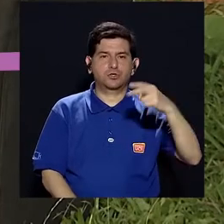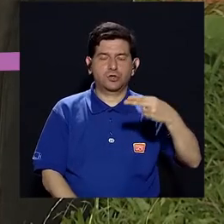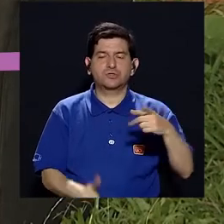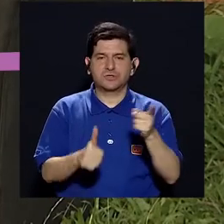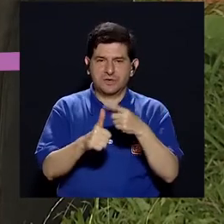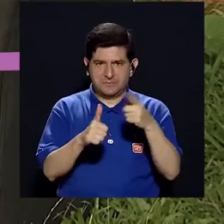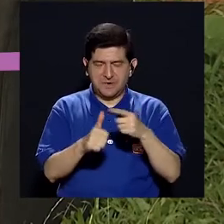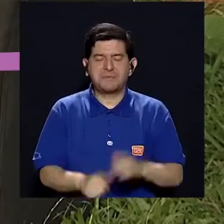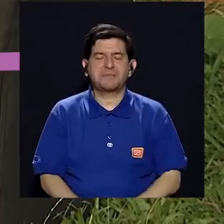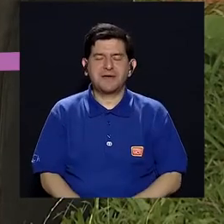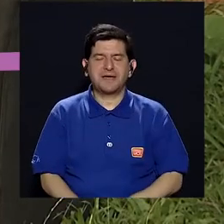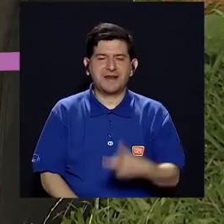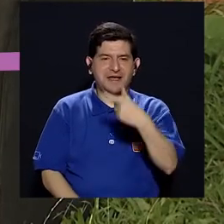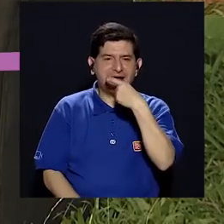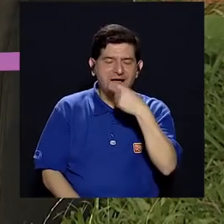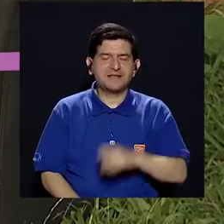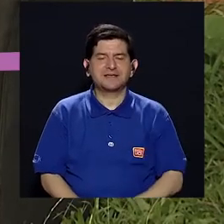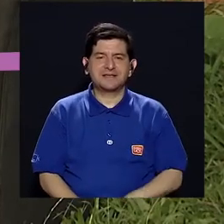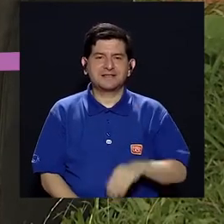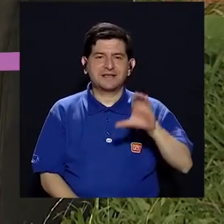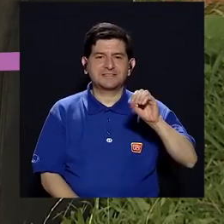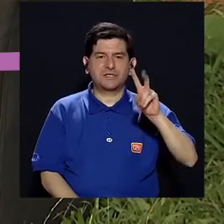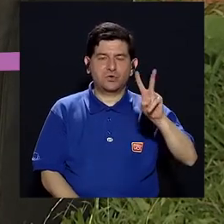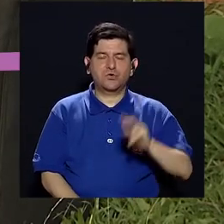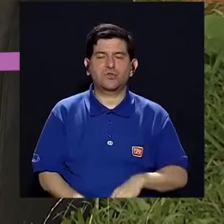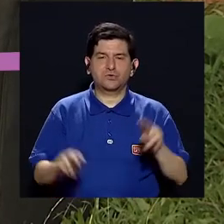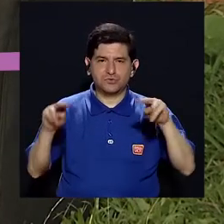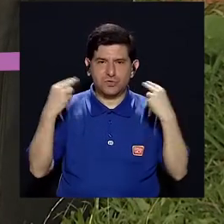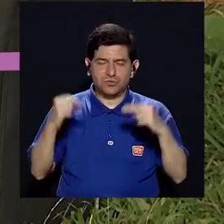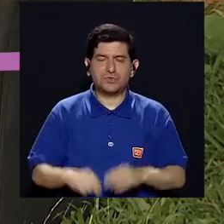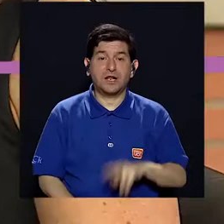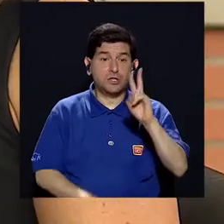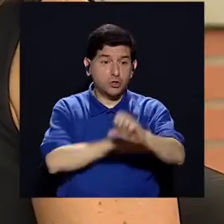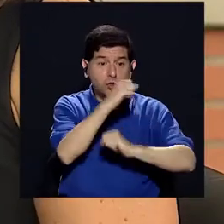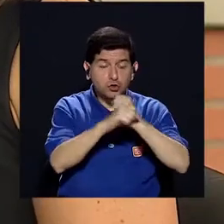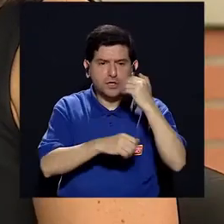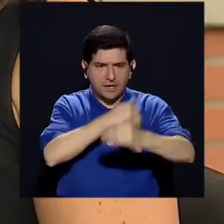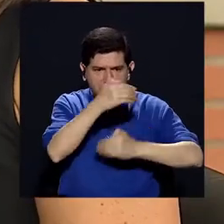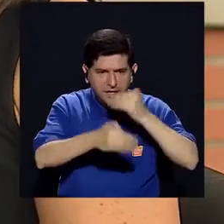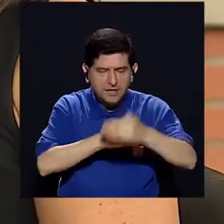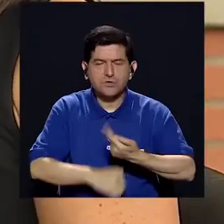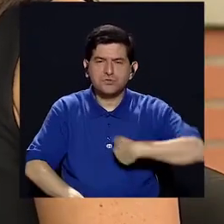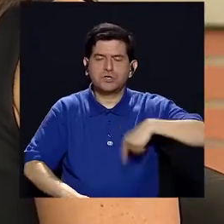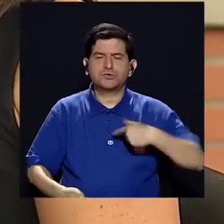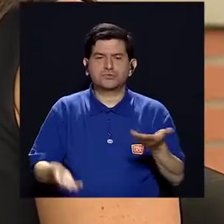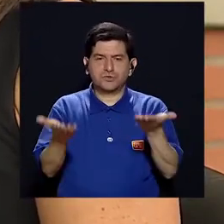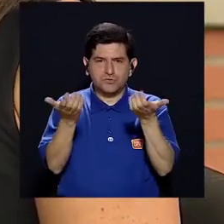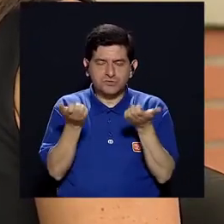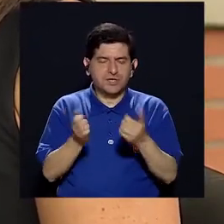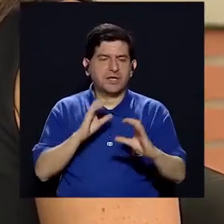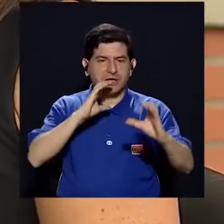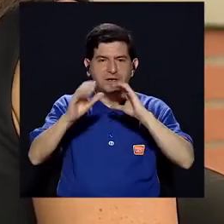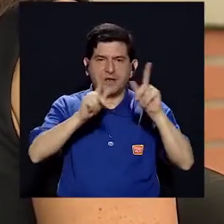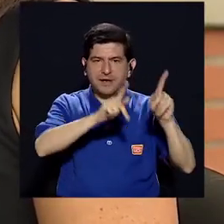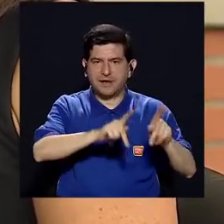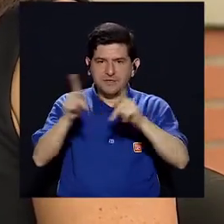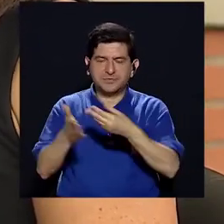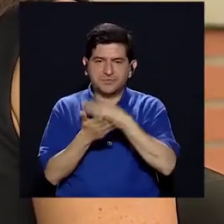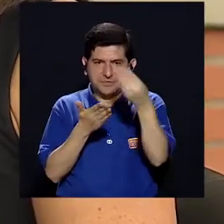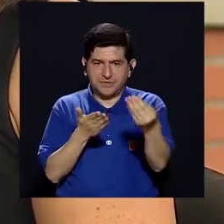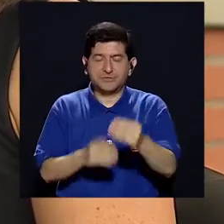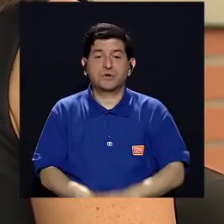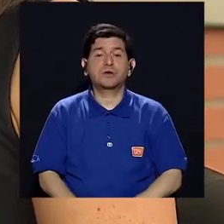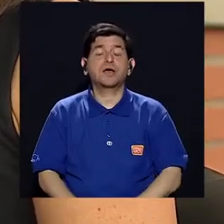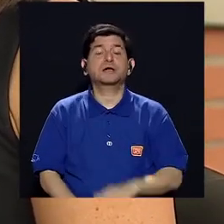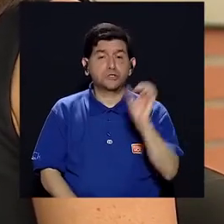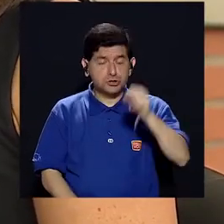primera marca de galletas que es carbono neutral, fue un esfuerzo de dos años, entonces, pues va muy de la mano con lo que nosotros queremos transmitir al consumidor, que